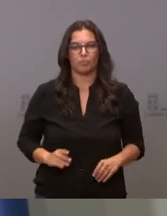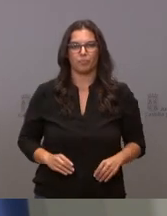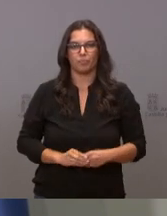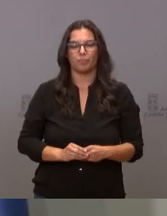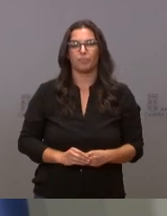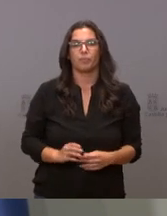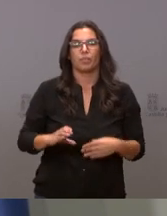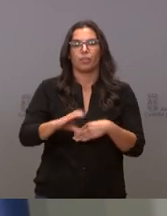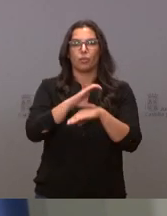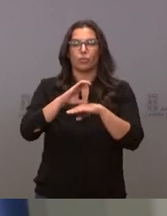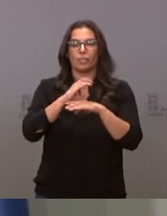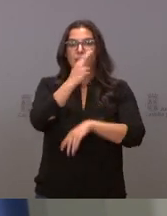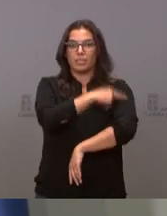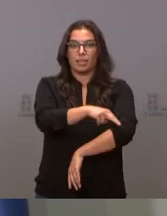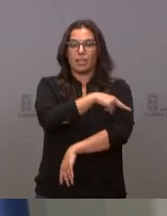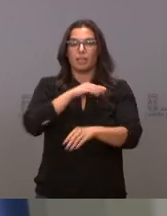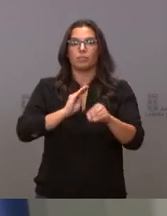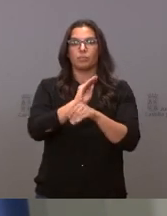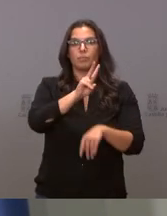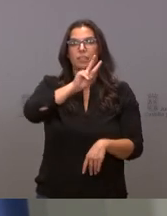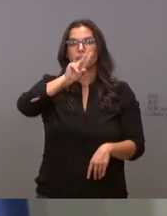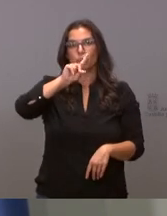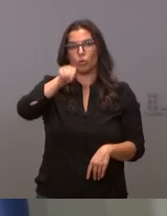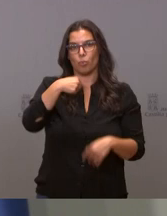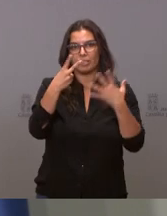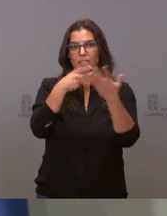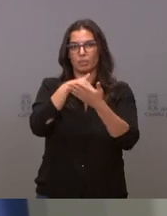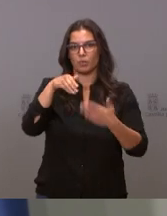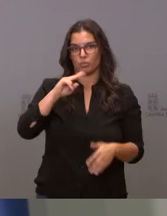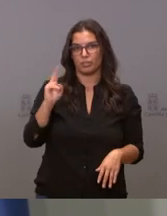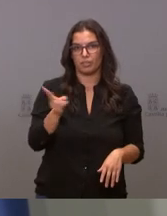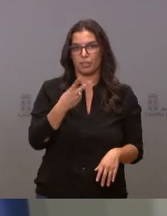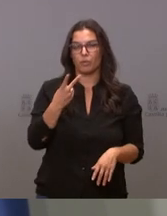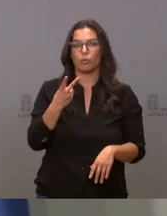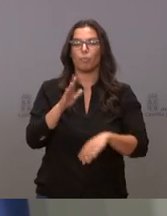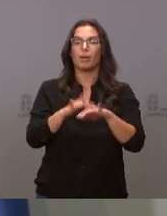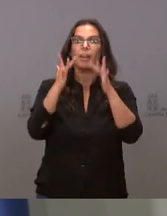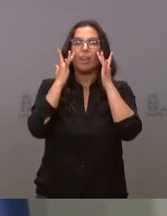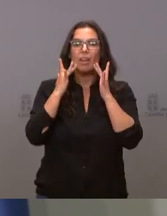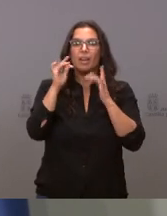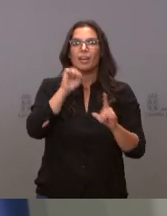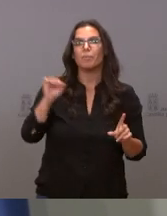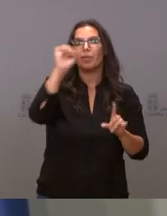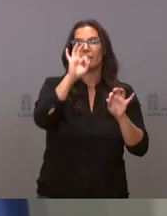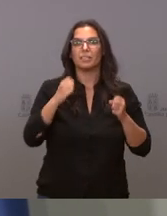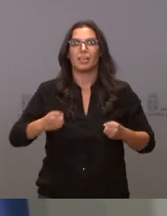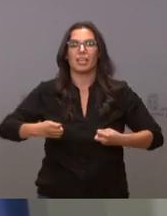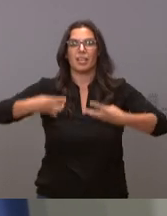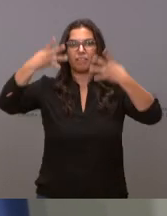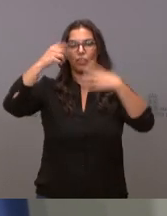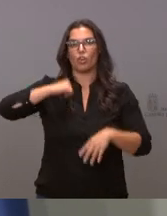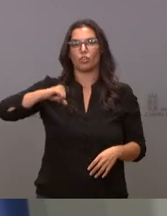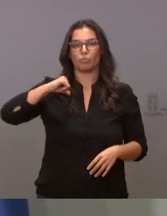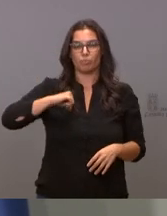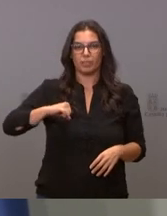La Consejería de Sanidad destina 21,7 millones de euros a la limpieza de los edificios del Hospital Clínico